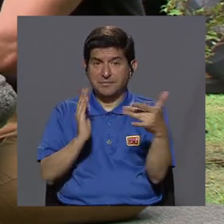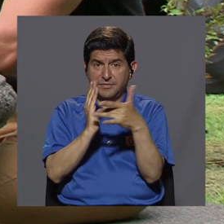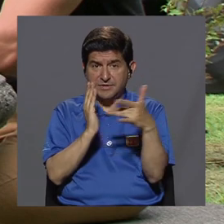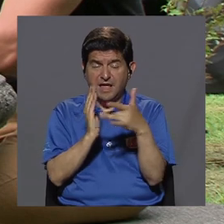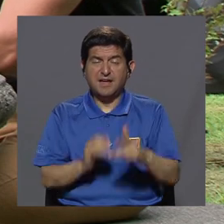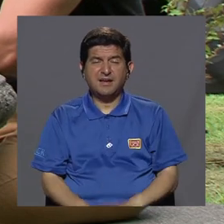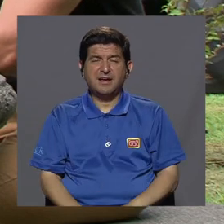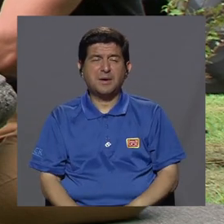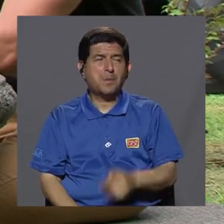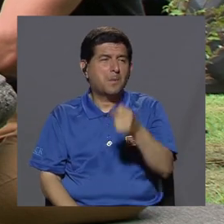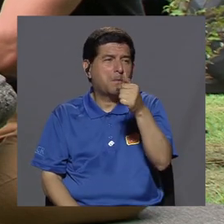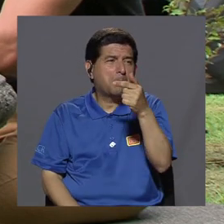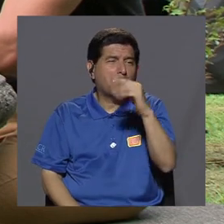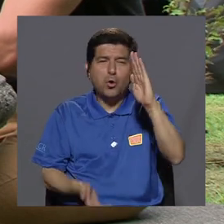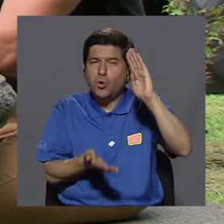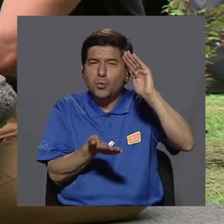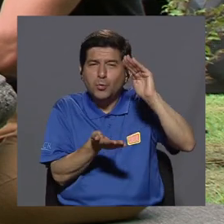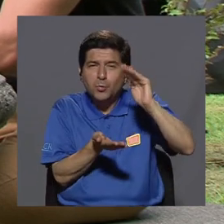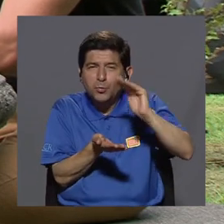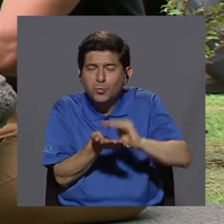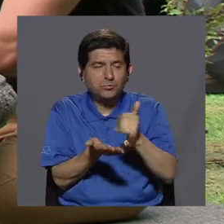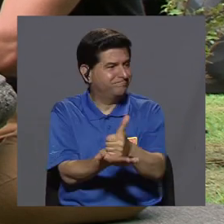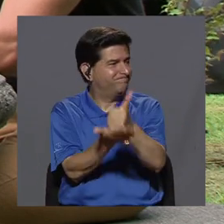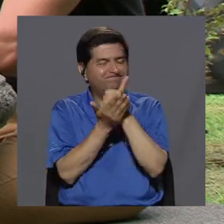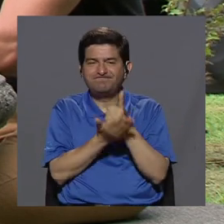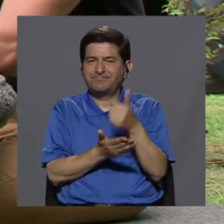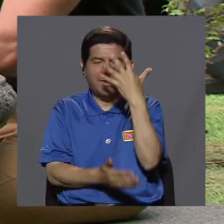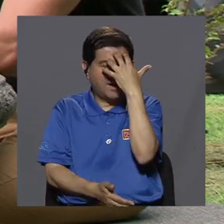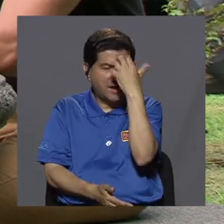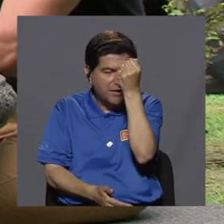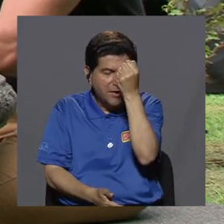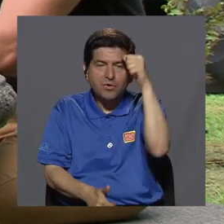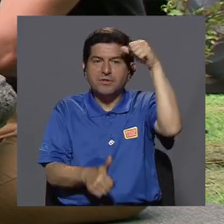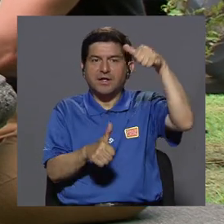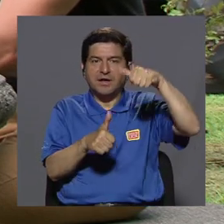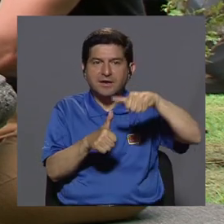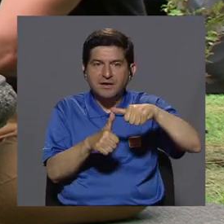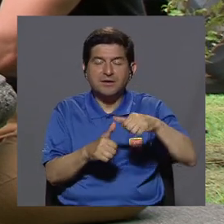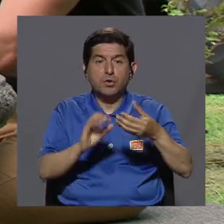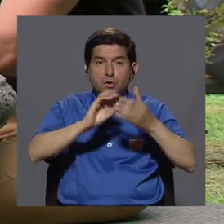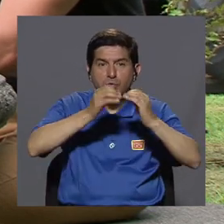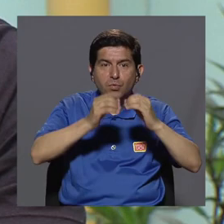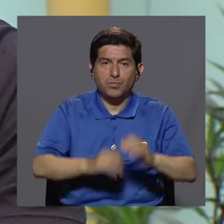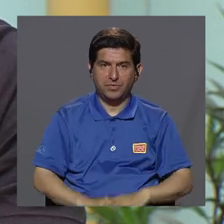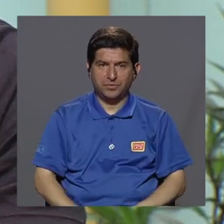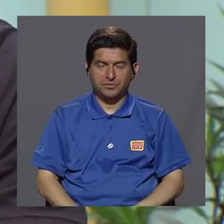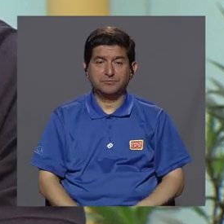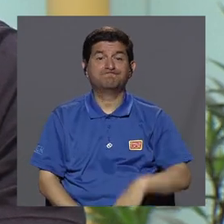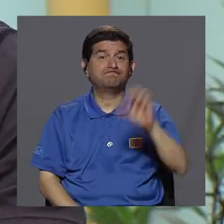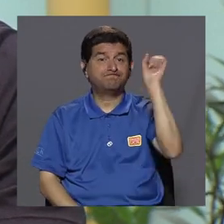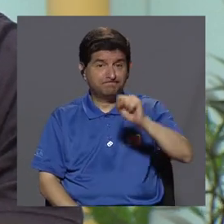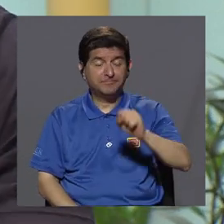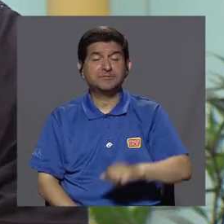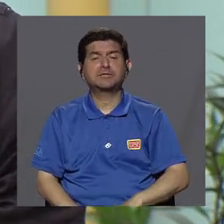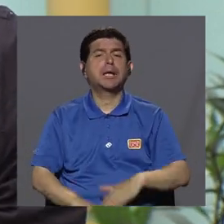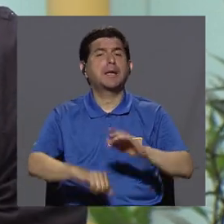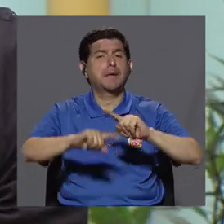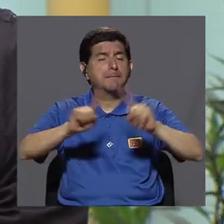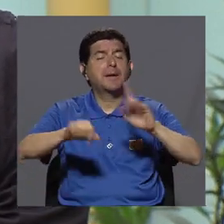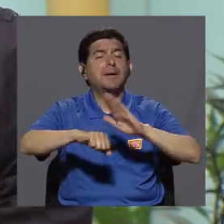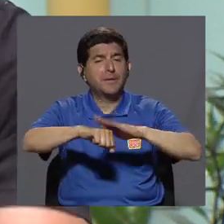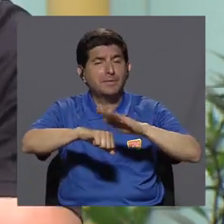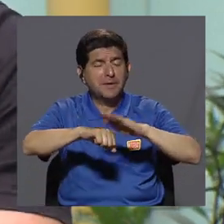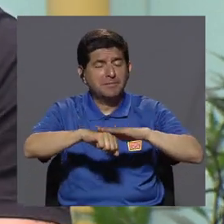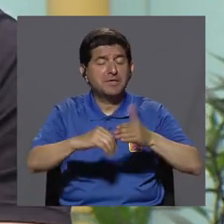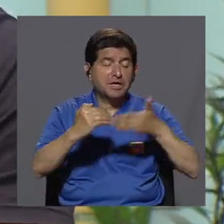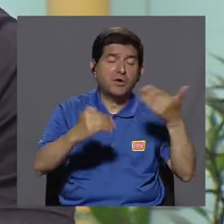tecnológicas, nos quitan un poquitito de eso al no ayudarnos a recordar números porque ya nos los está dando. Exacto, exacto, aunque nos viene a facilitar,